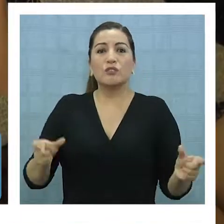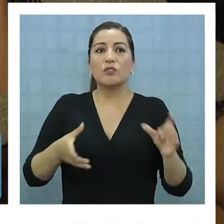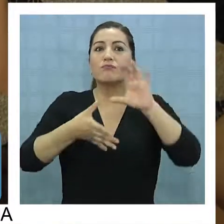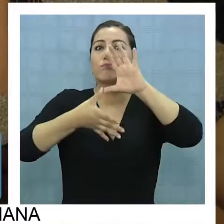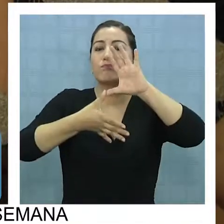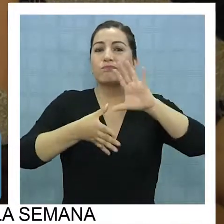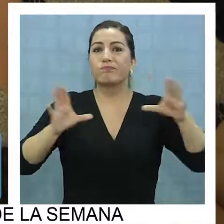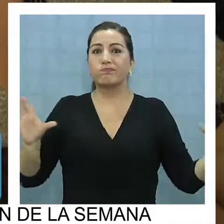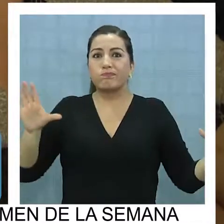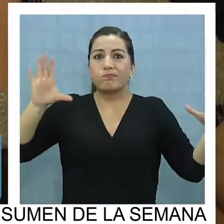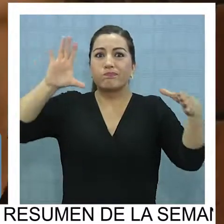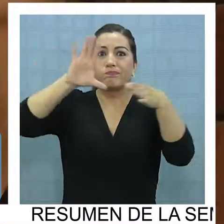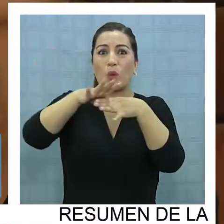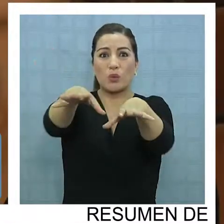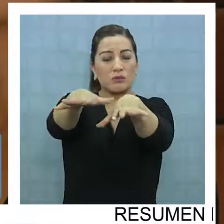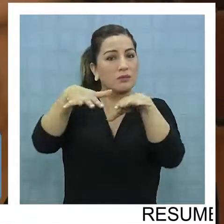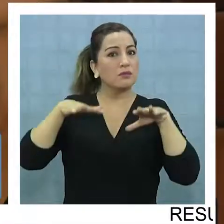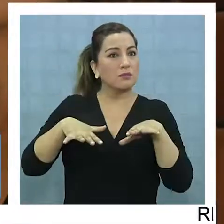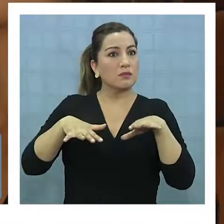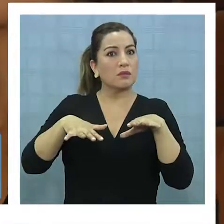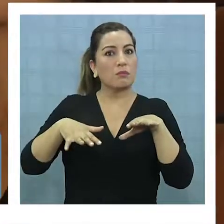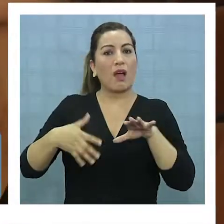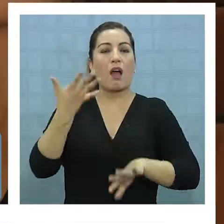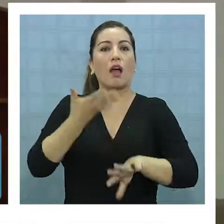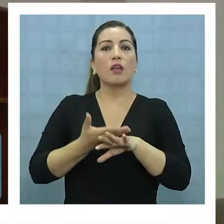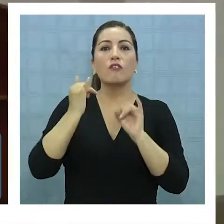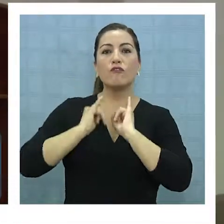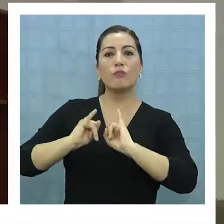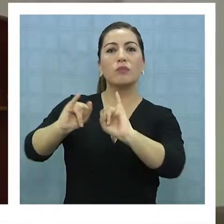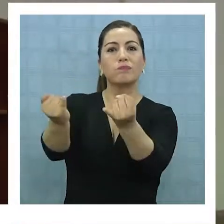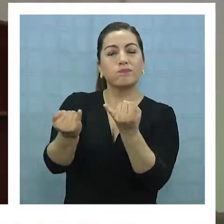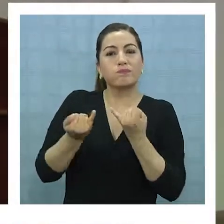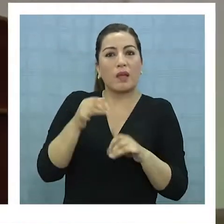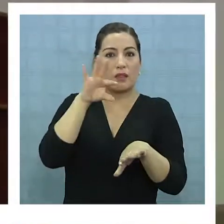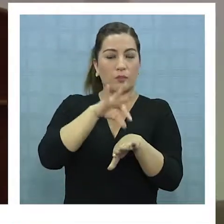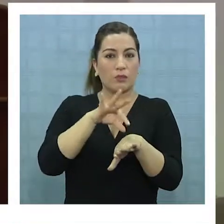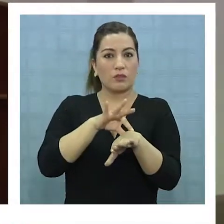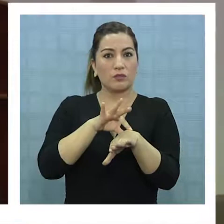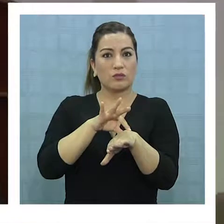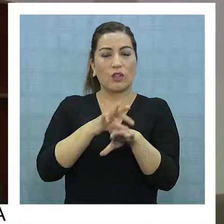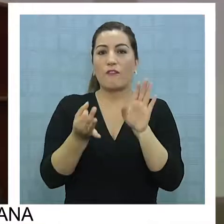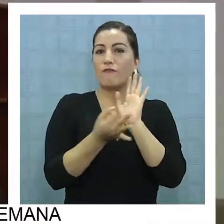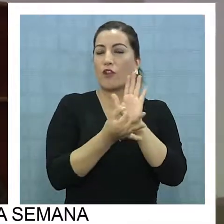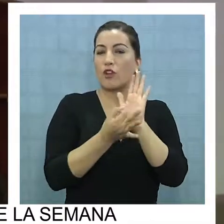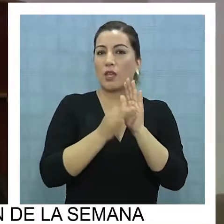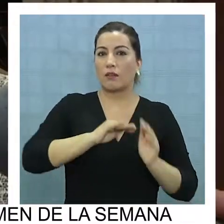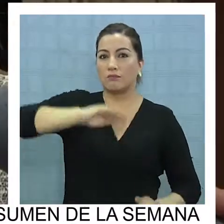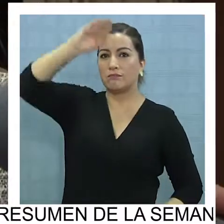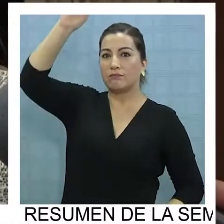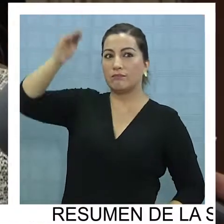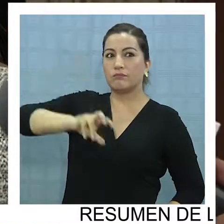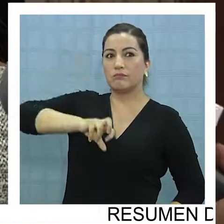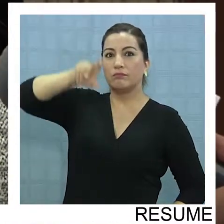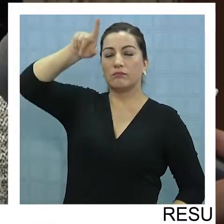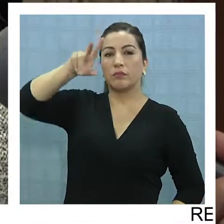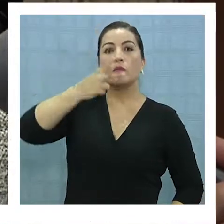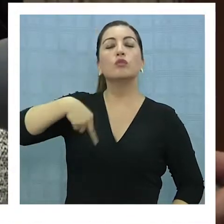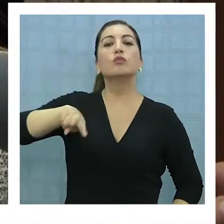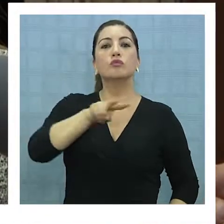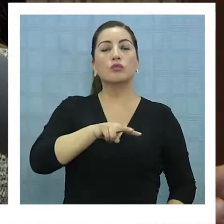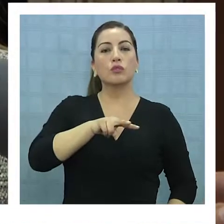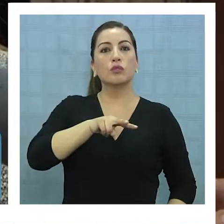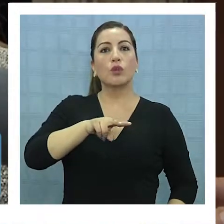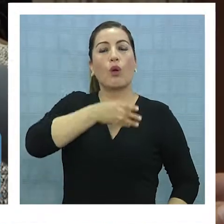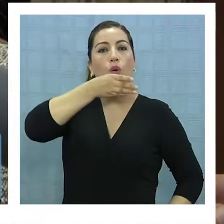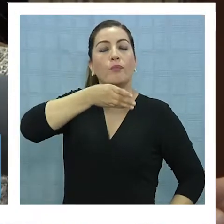Iberoamérica se unieron en un seminario para intercambiar información de medicina y biología de altura. Logremos sacar unas conclusiones